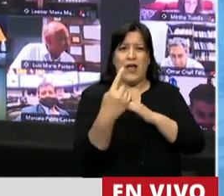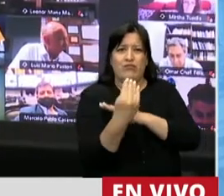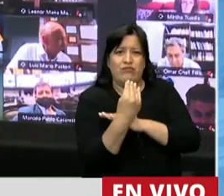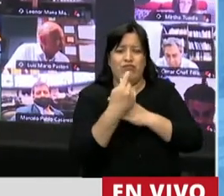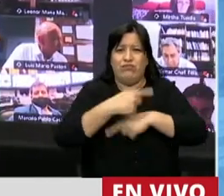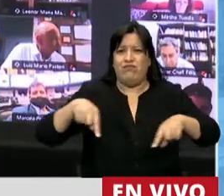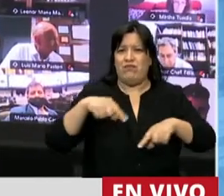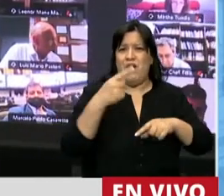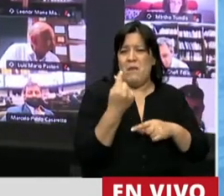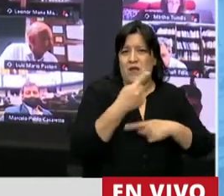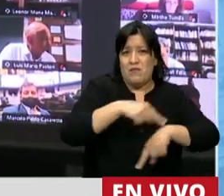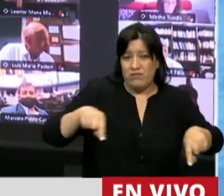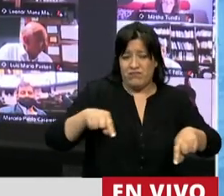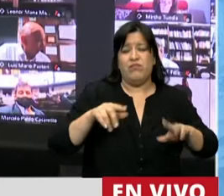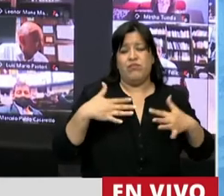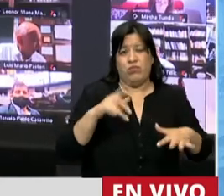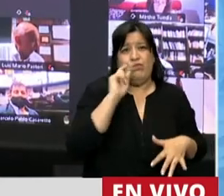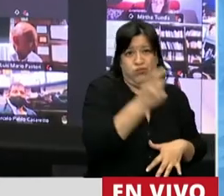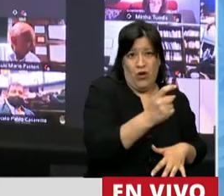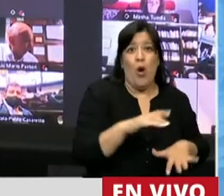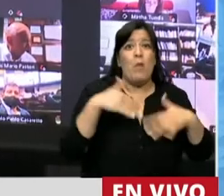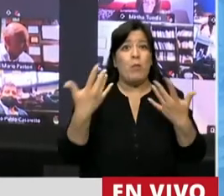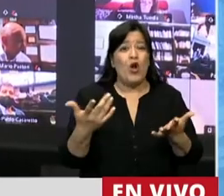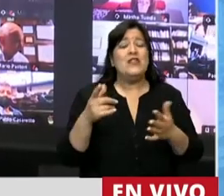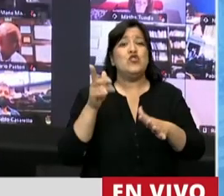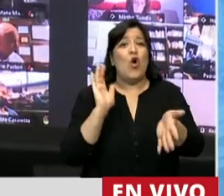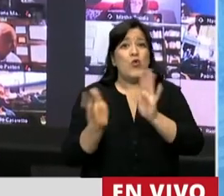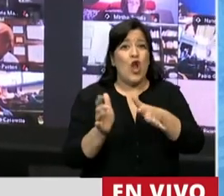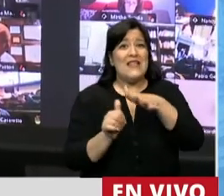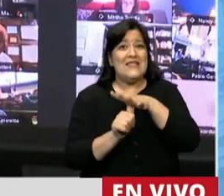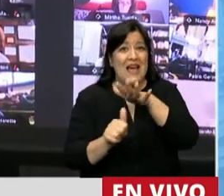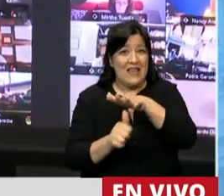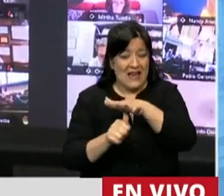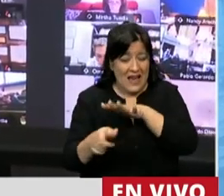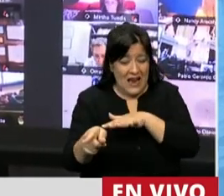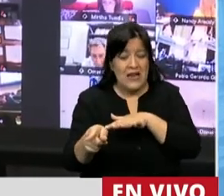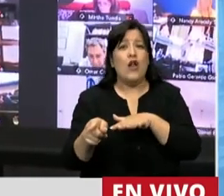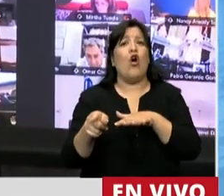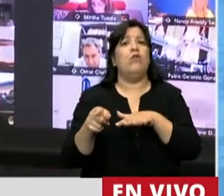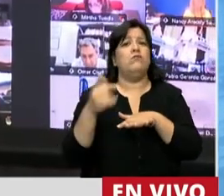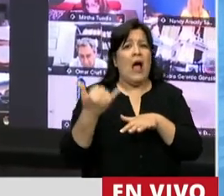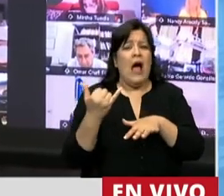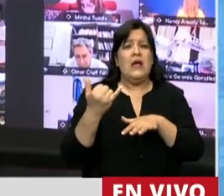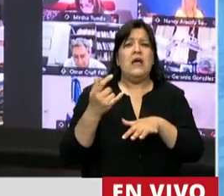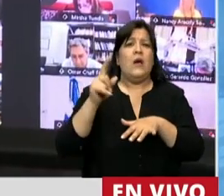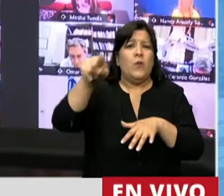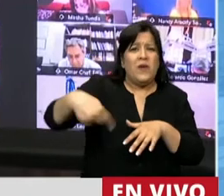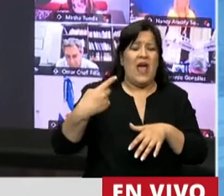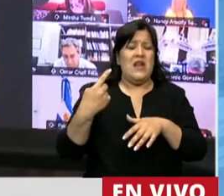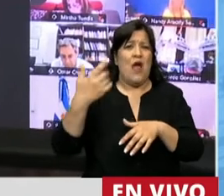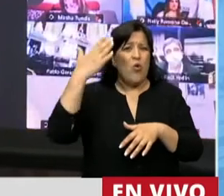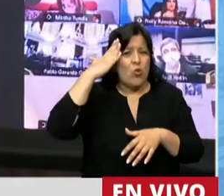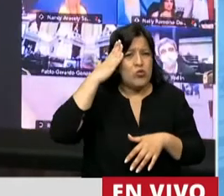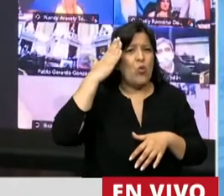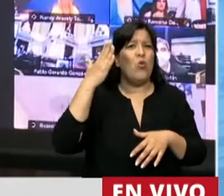la permanencia temporal en la violencia de género supone implicancias sociales, culturales